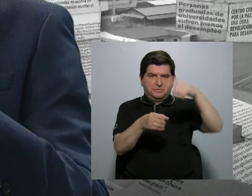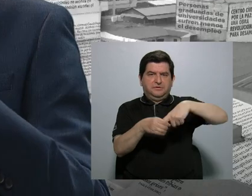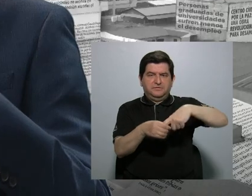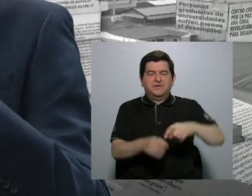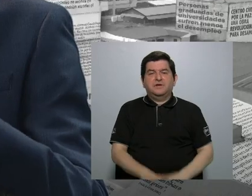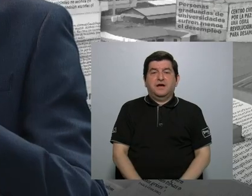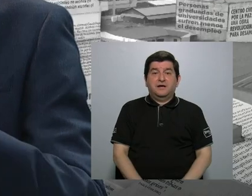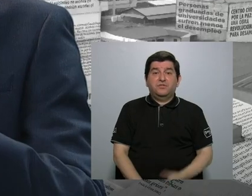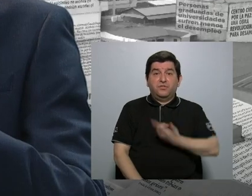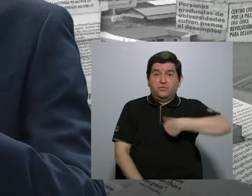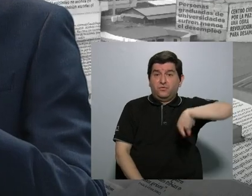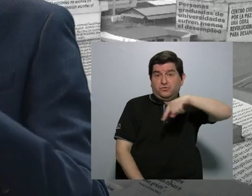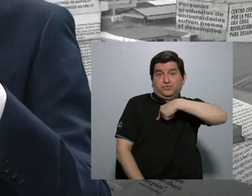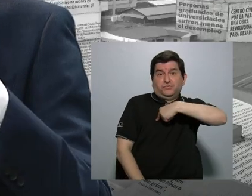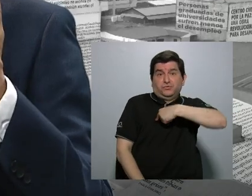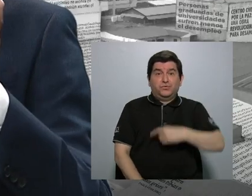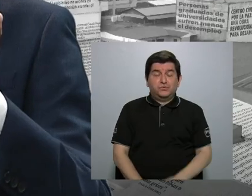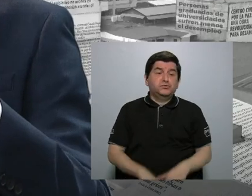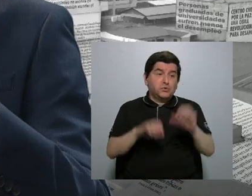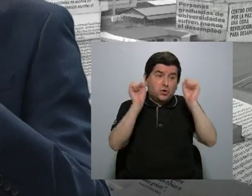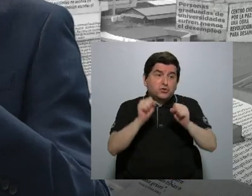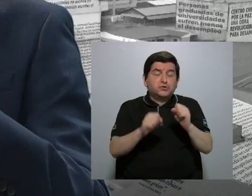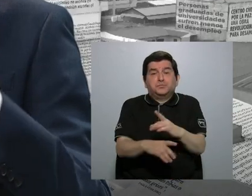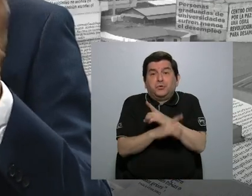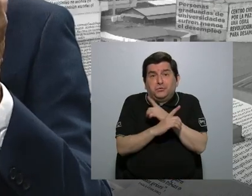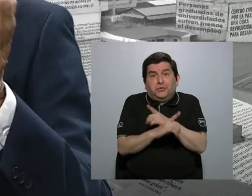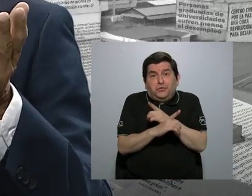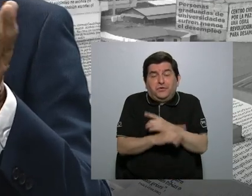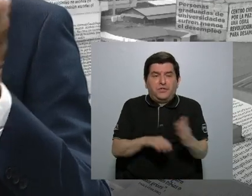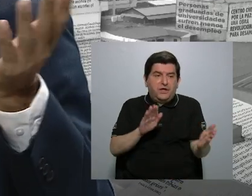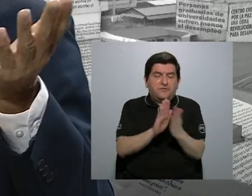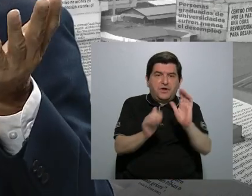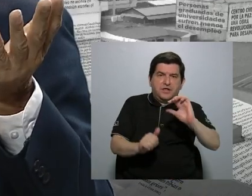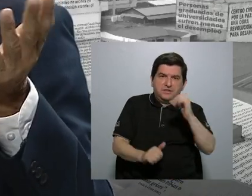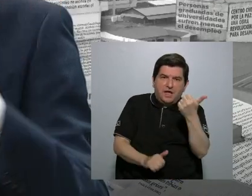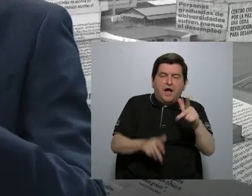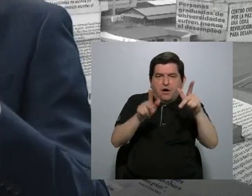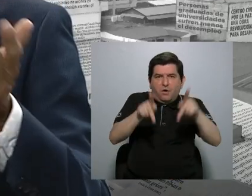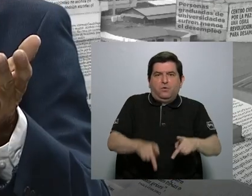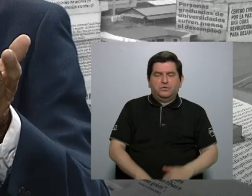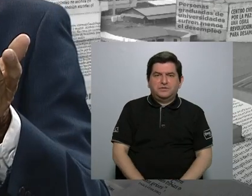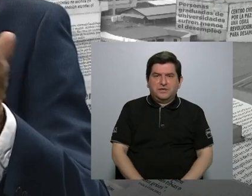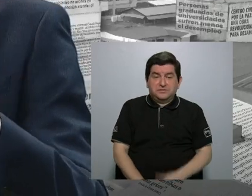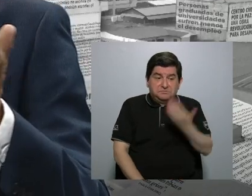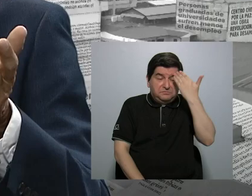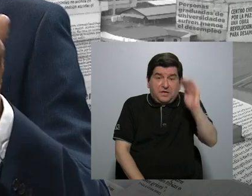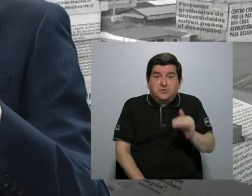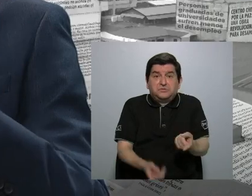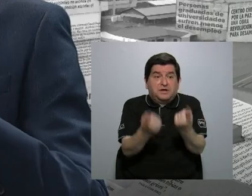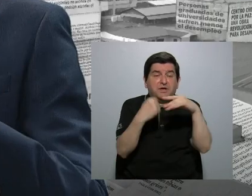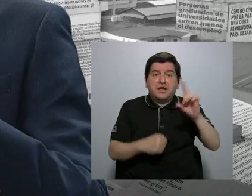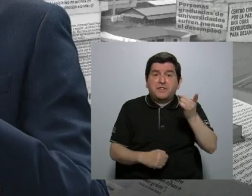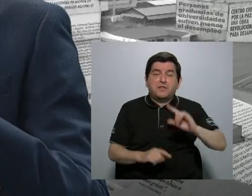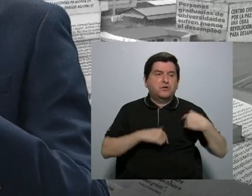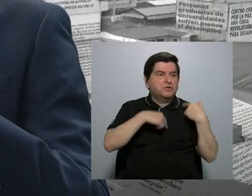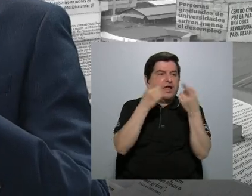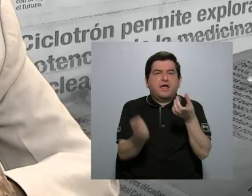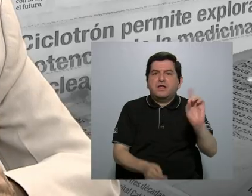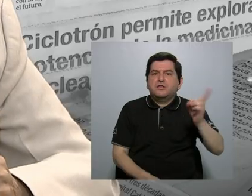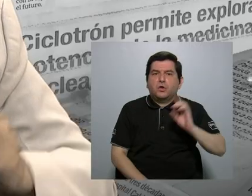nosotros, digamos, de una u otra manera podemos defender frente a otro montón de gente que no sabemos ni dónde vienen ni para dónde van.